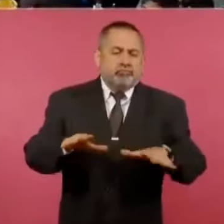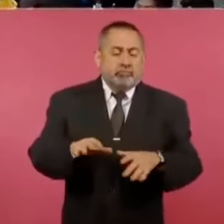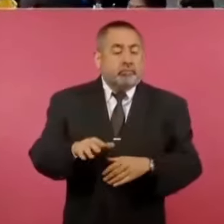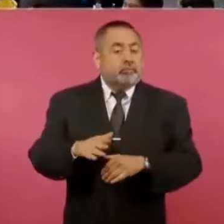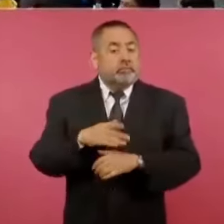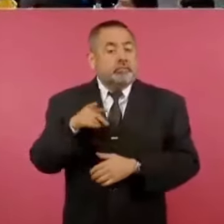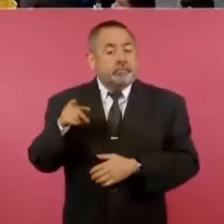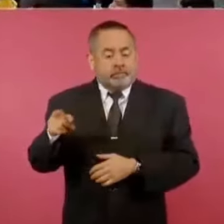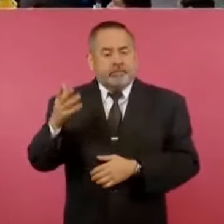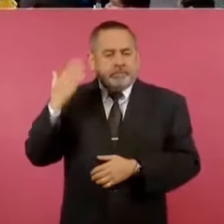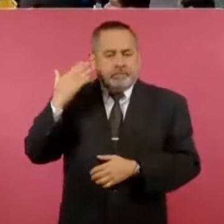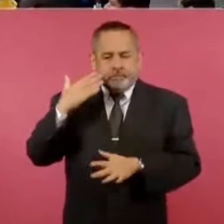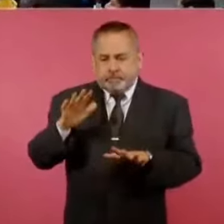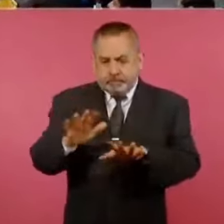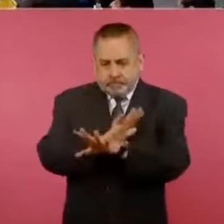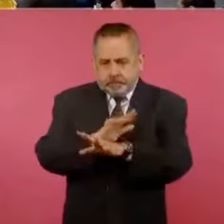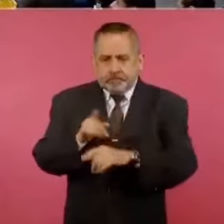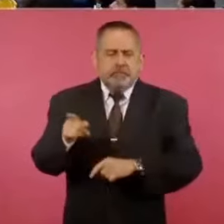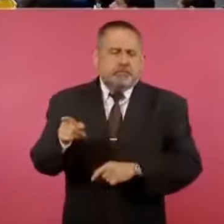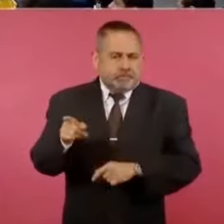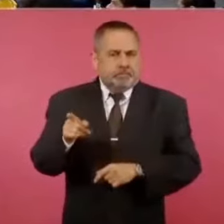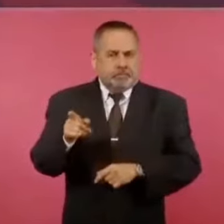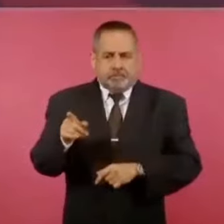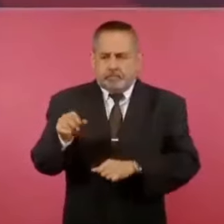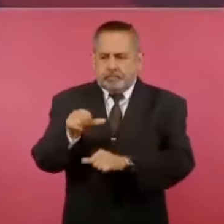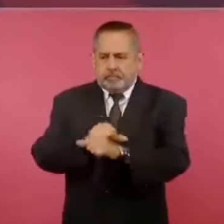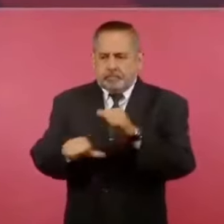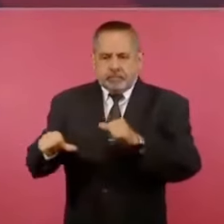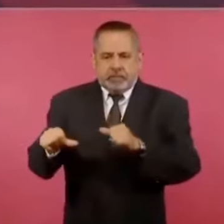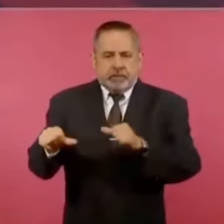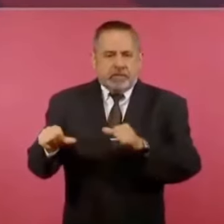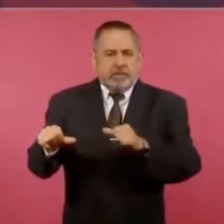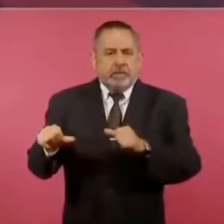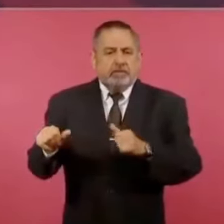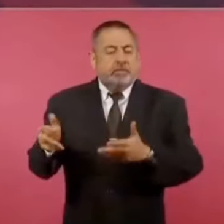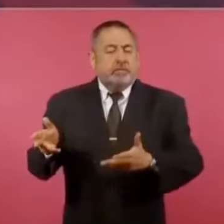fue, se dio el cambio y sí muchos